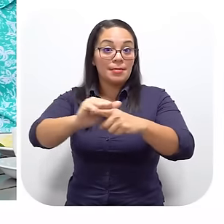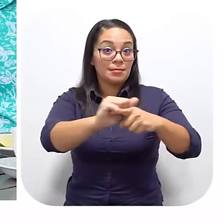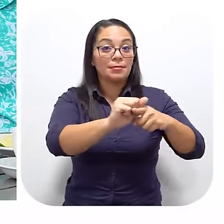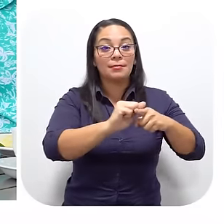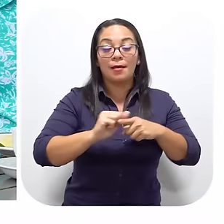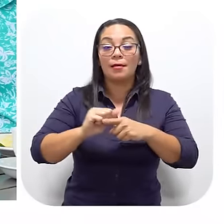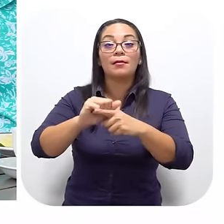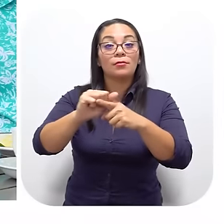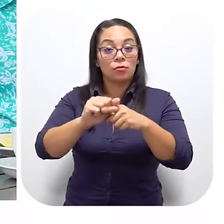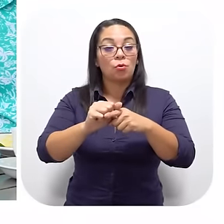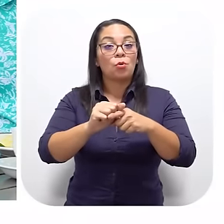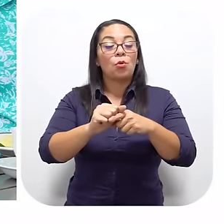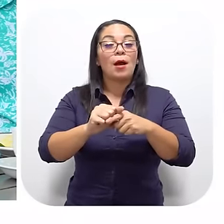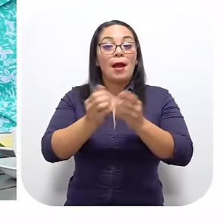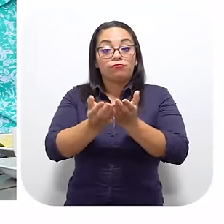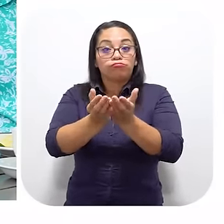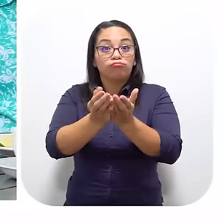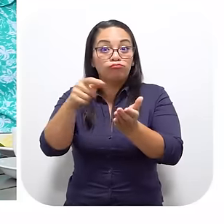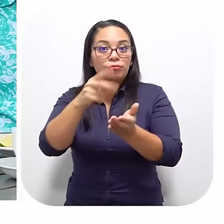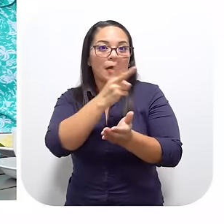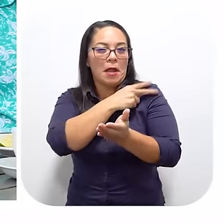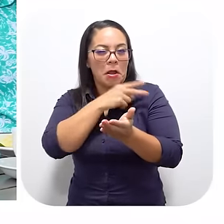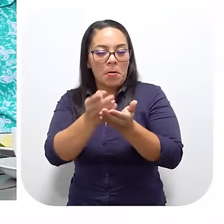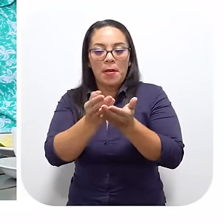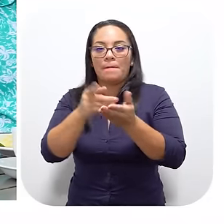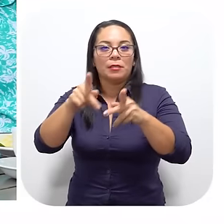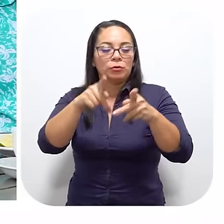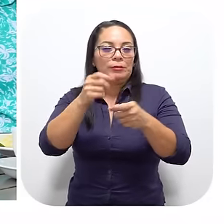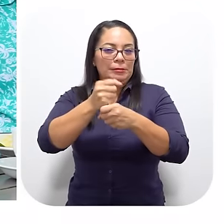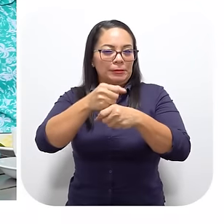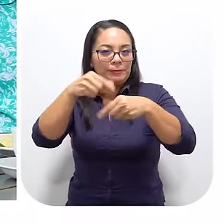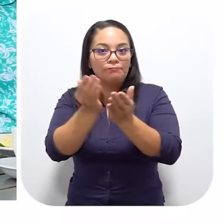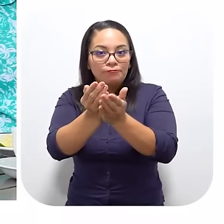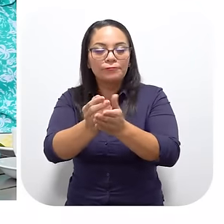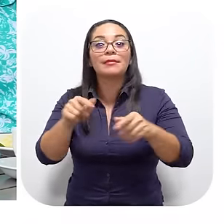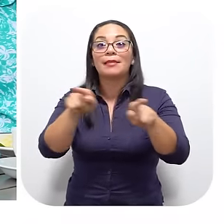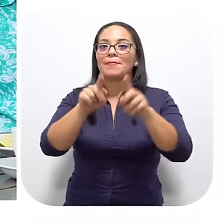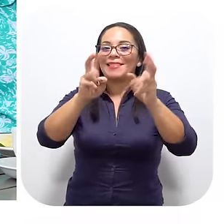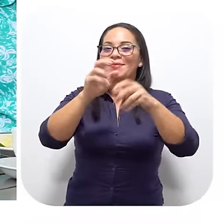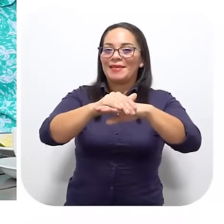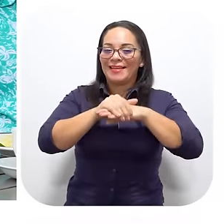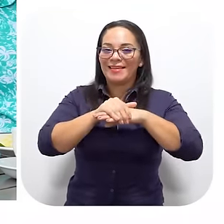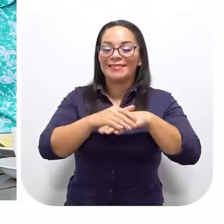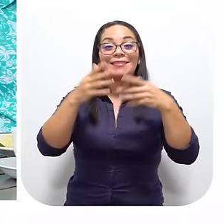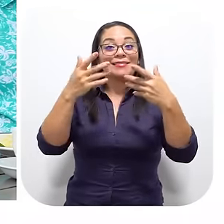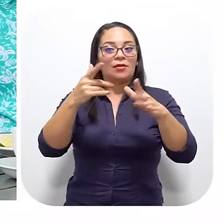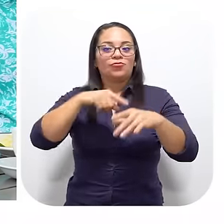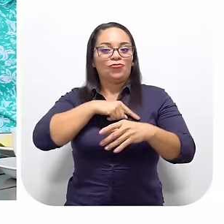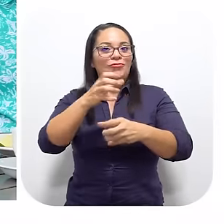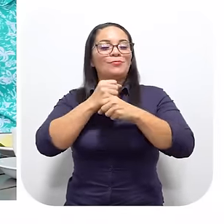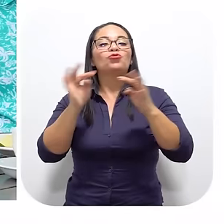Capacitando a los A los capitanes Marineros En el tema del inglés También Porque ya recibimos